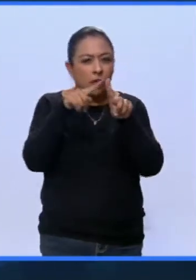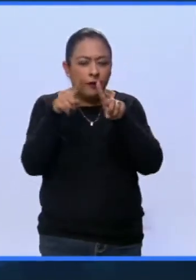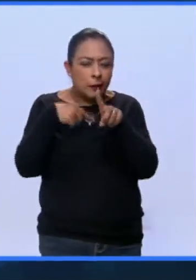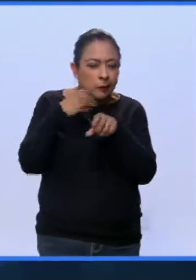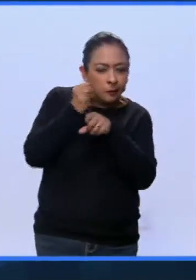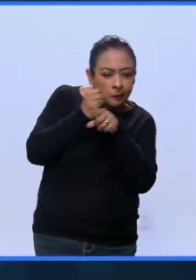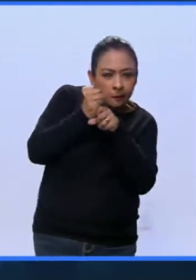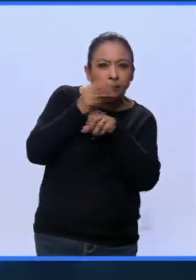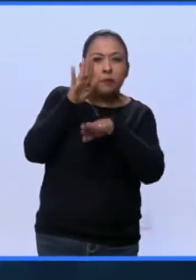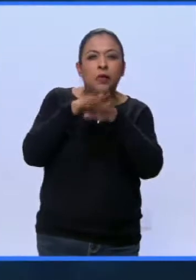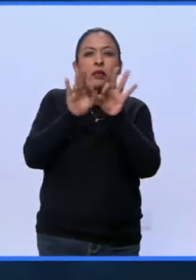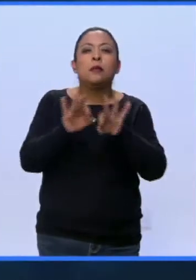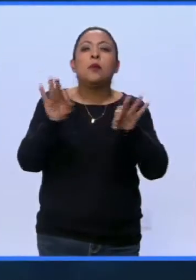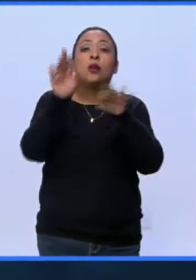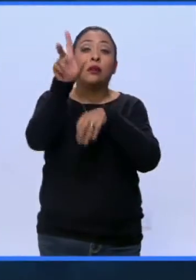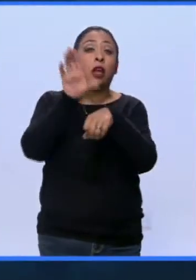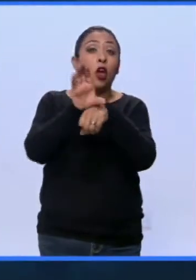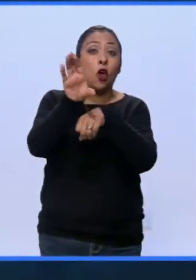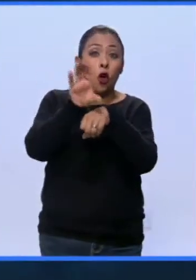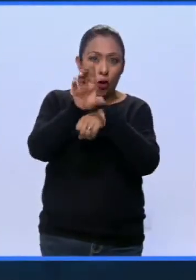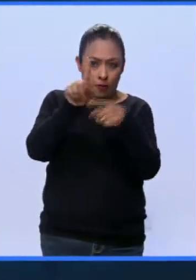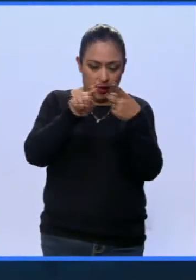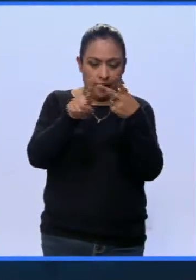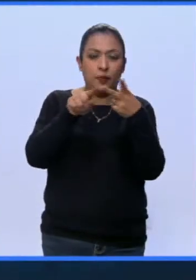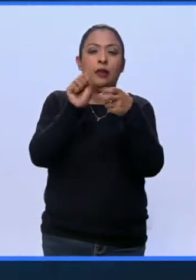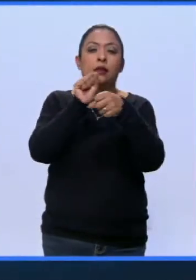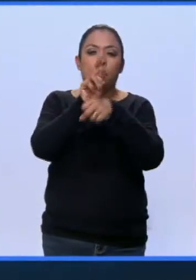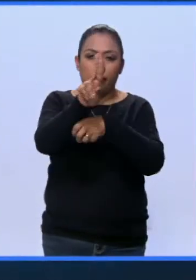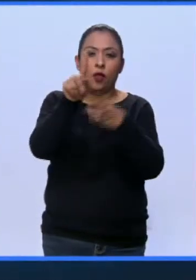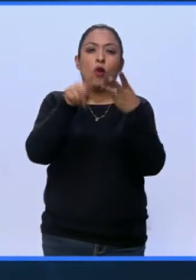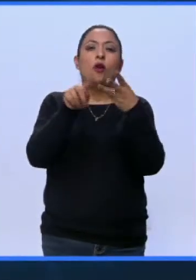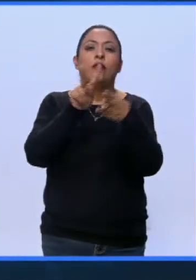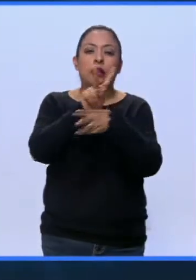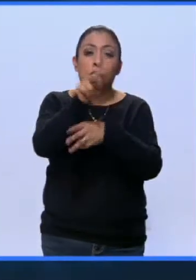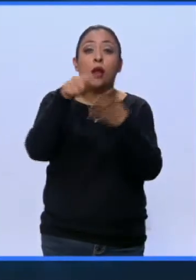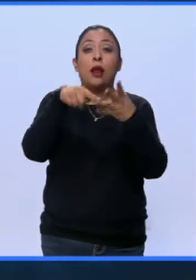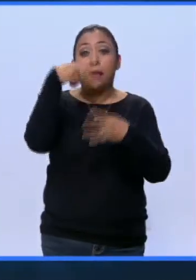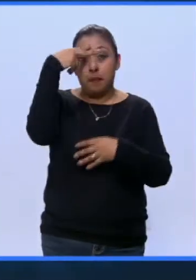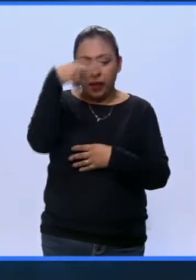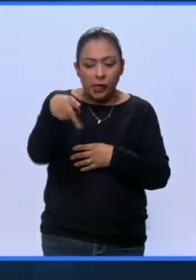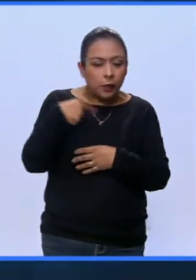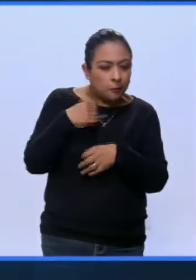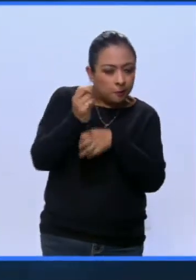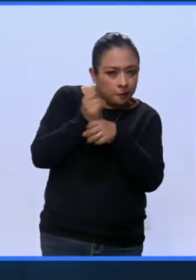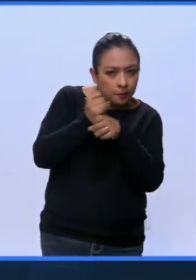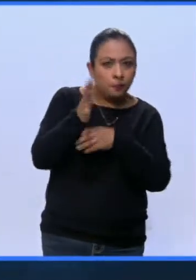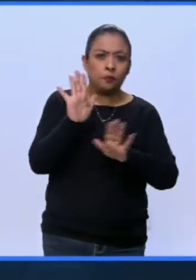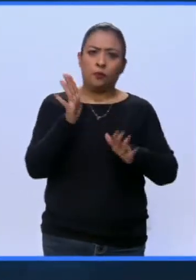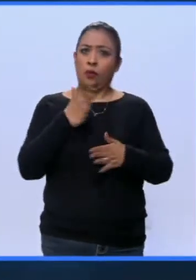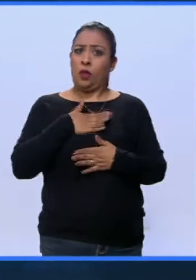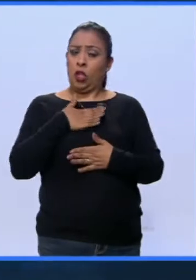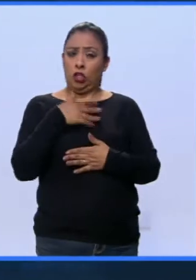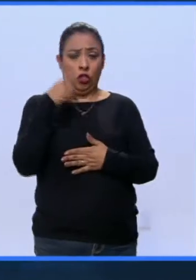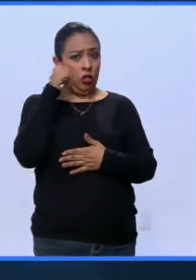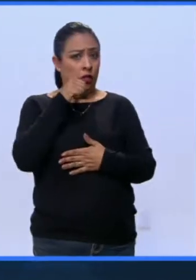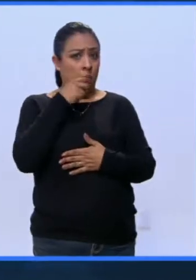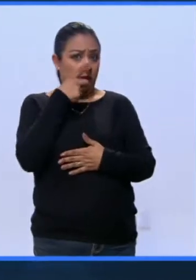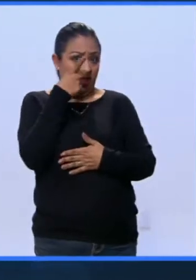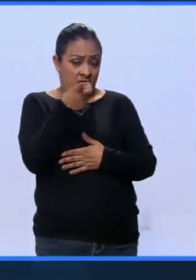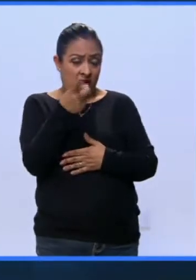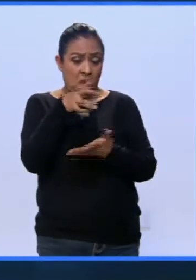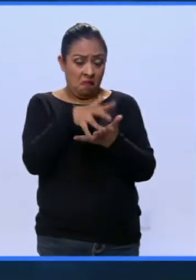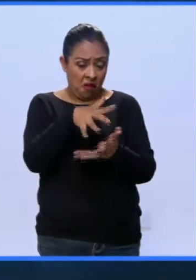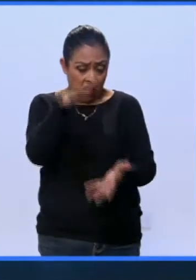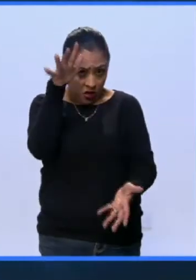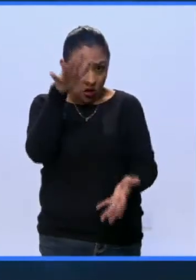en específico los casos de Colombia, El Salvador, Venezuela y México. Ahora, yo siempre he dicho que la mayor,